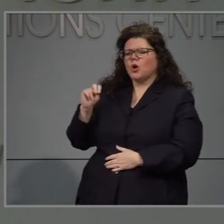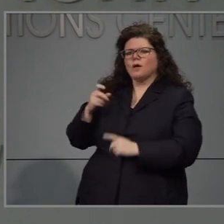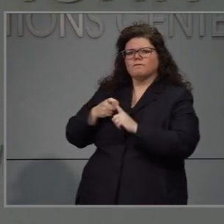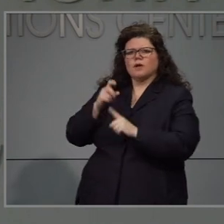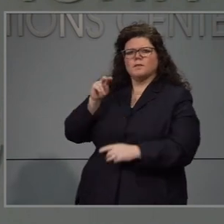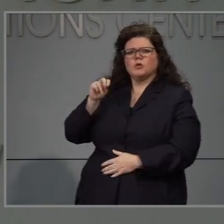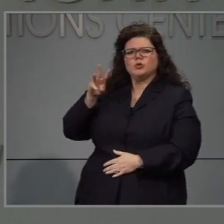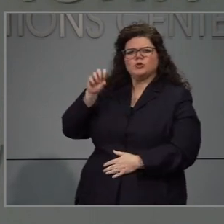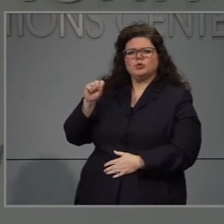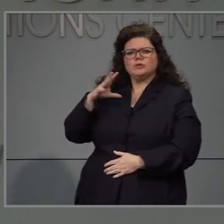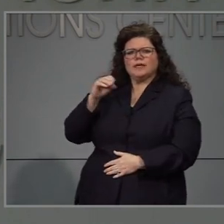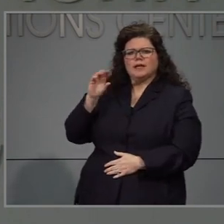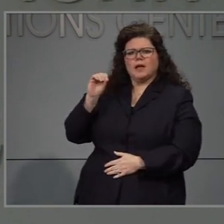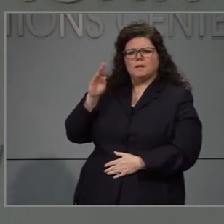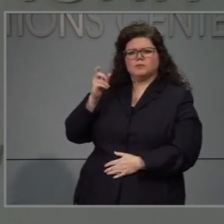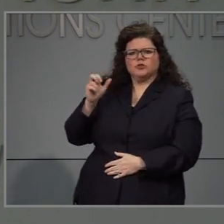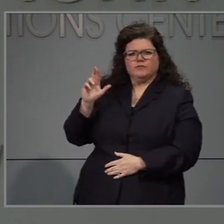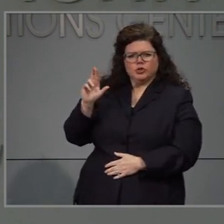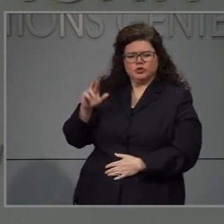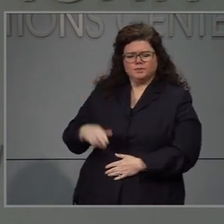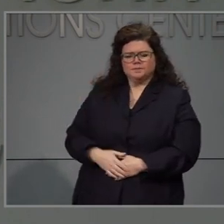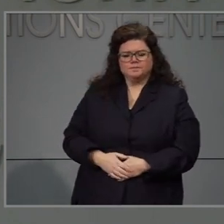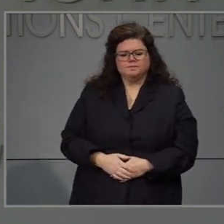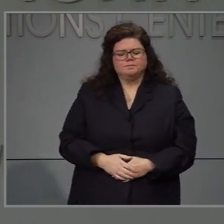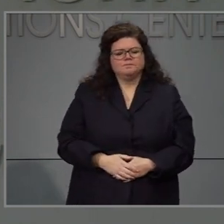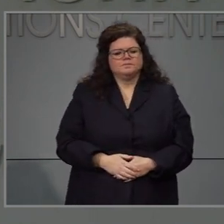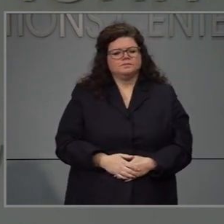Don Juan de ni si no se ve.